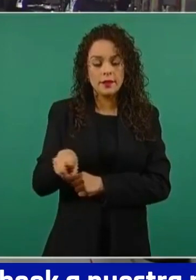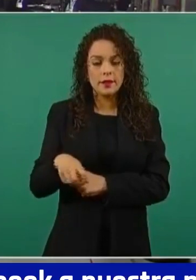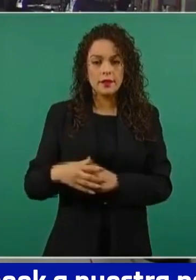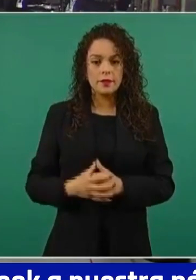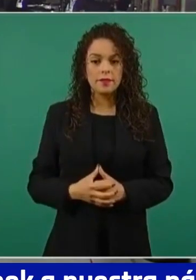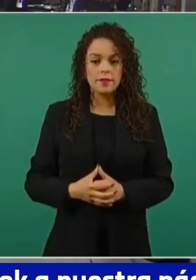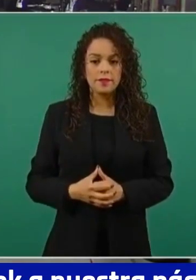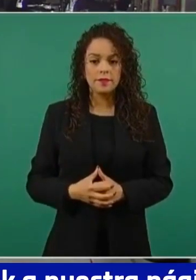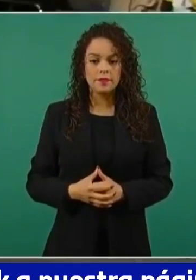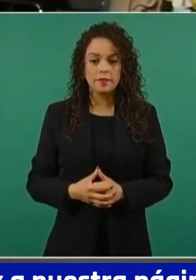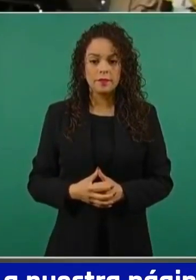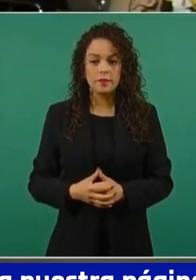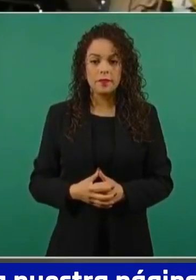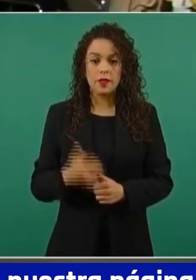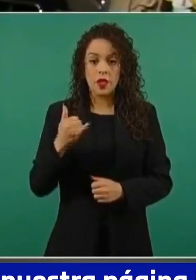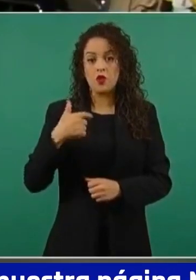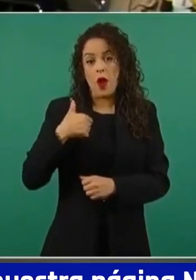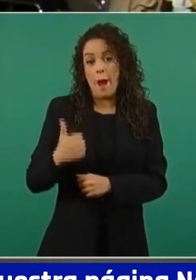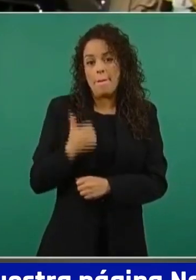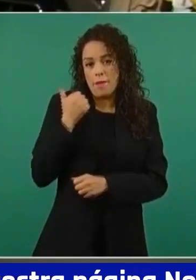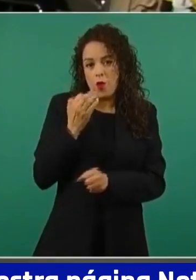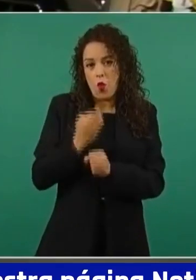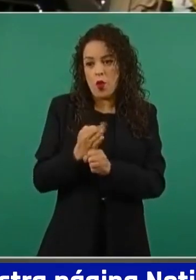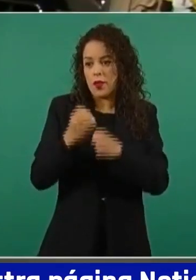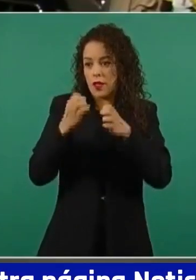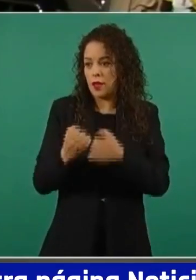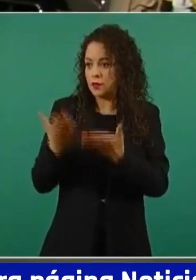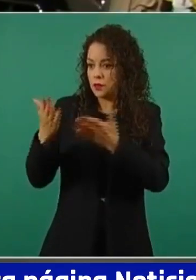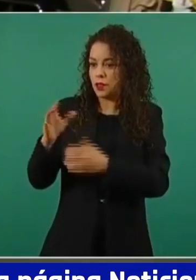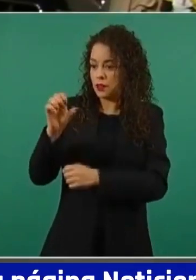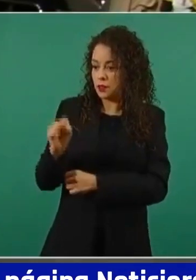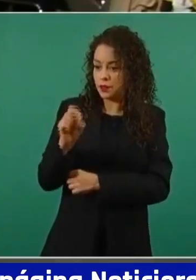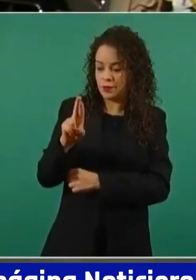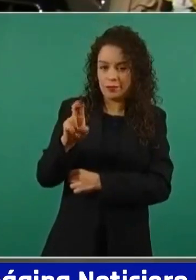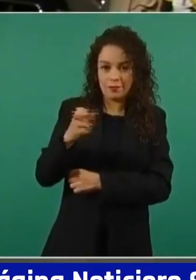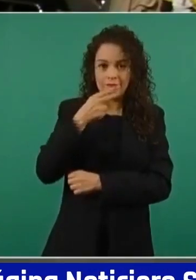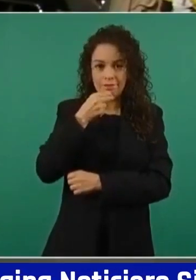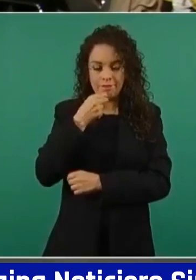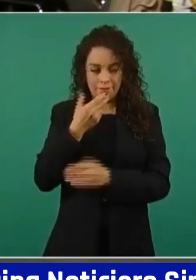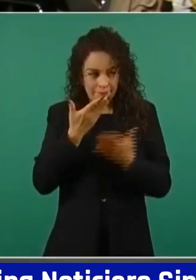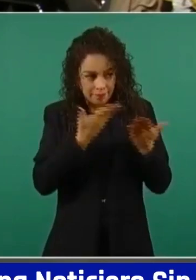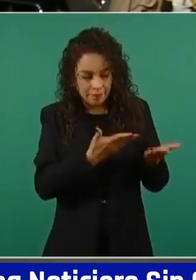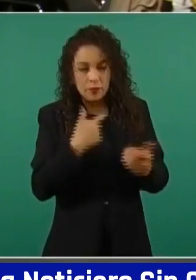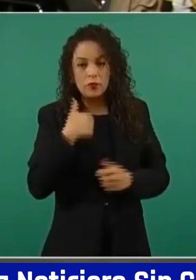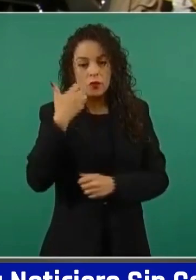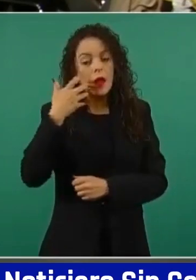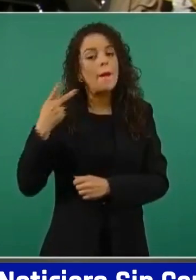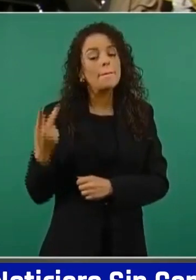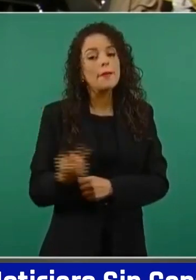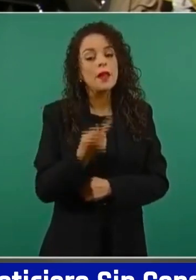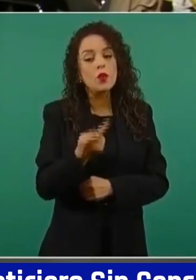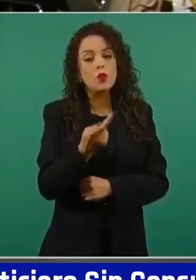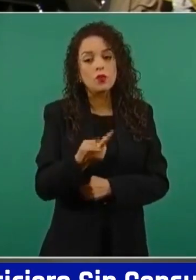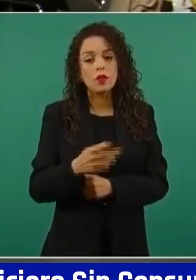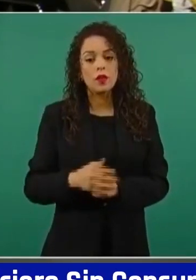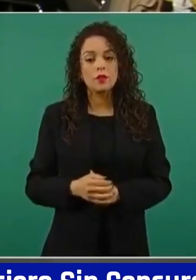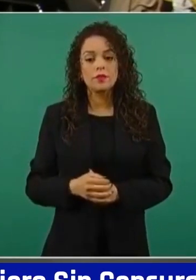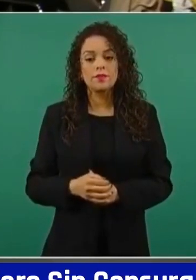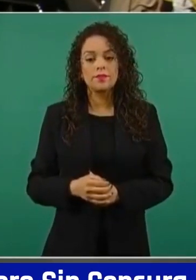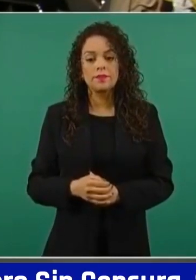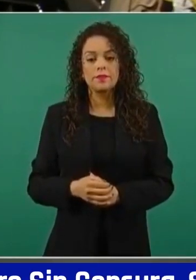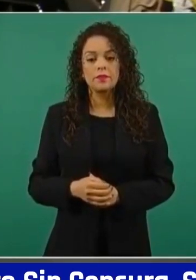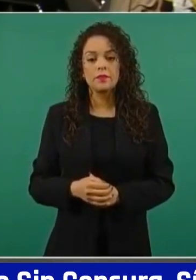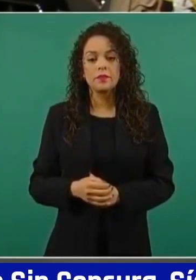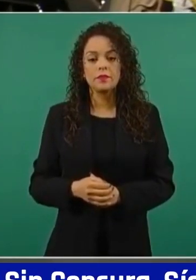pues ya aprovechando que está aquí el canciller, pues preguntarle cómo va lo del cambio